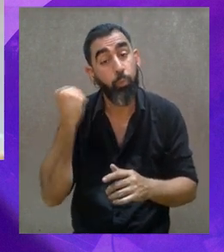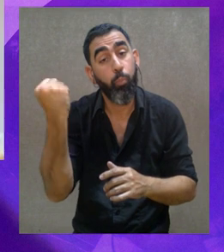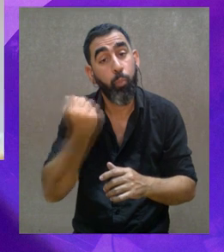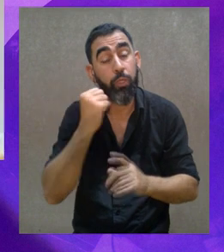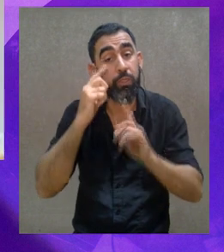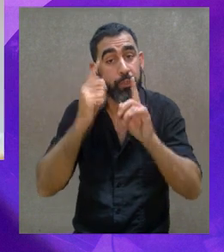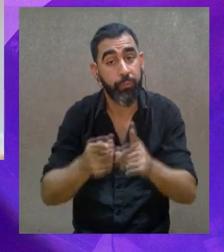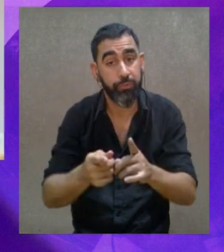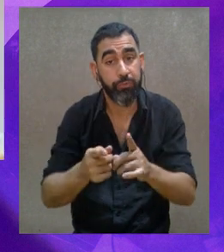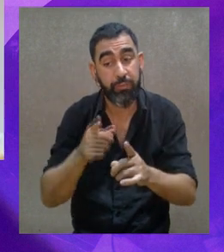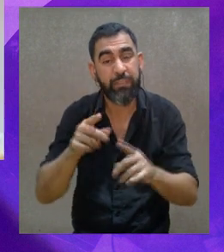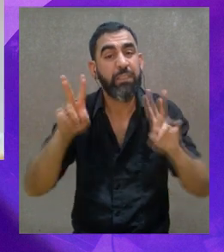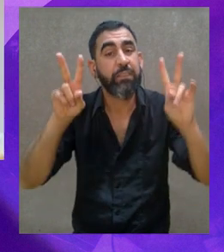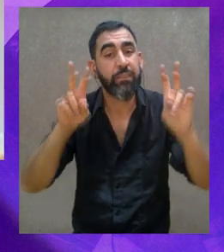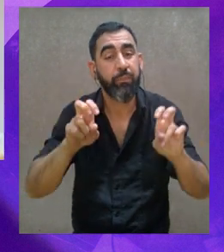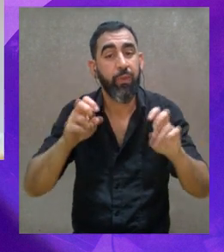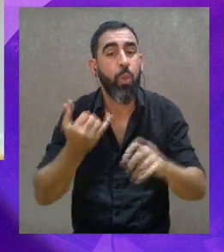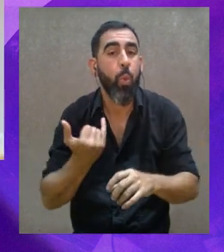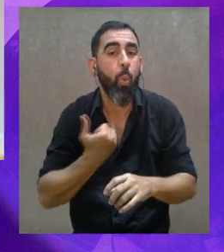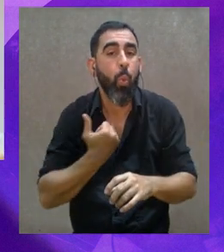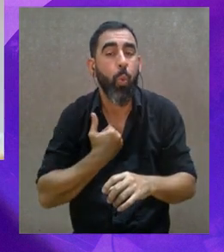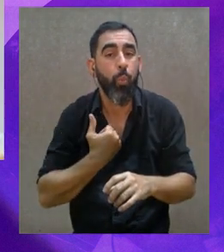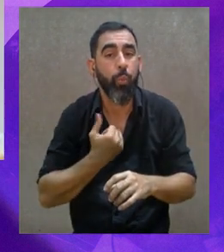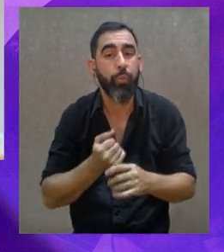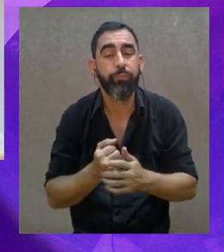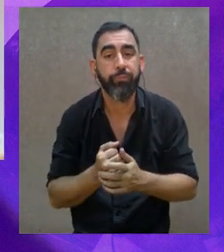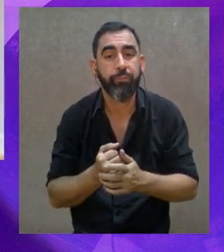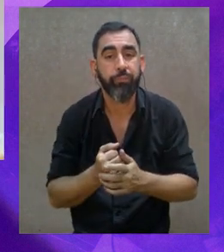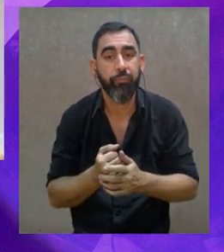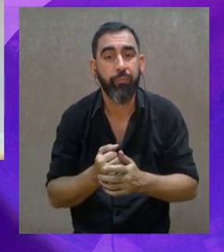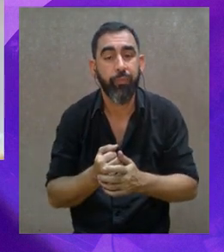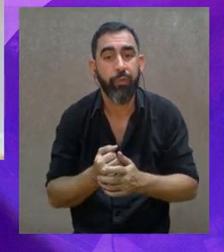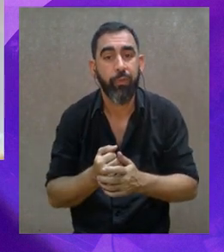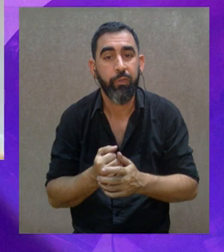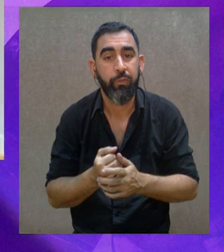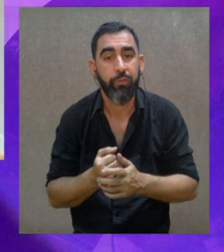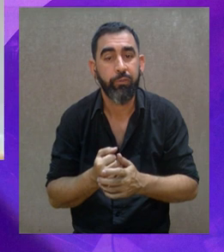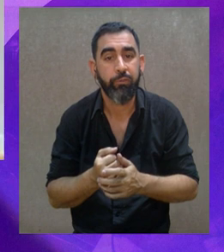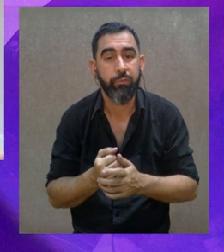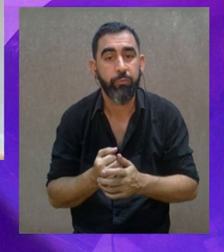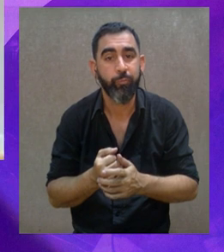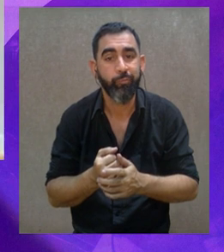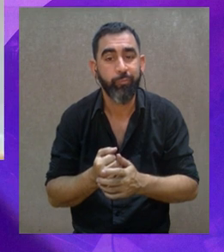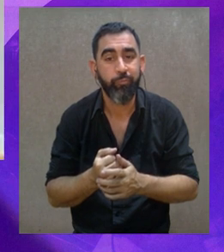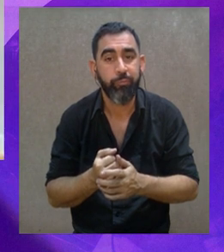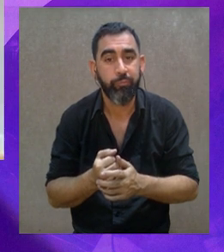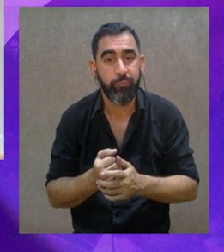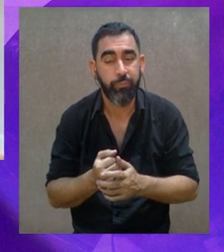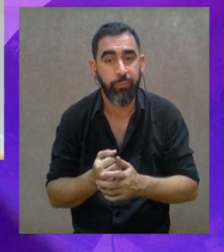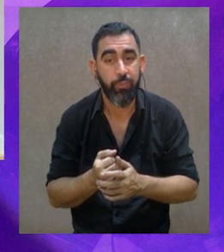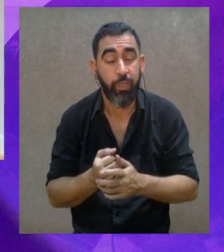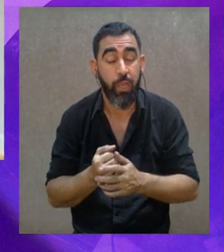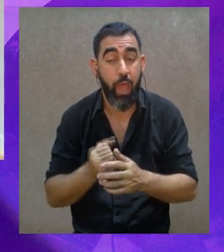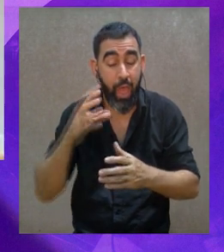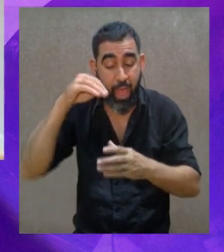Yo creo que es importante. Además, esta cuestión de cómo la célula, ¿no? Que